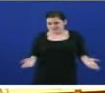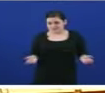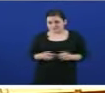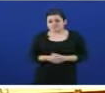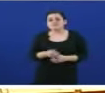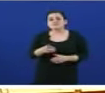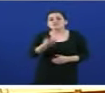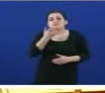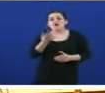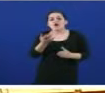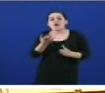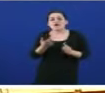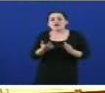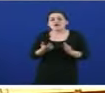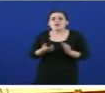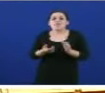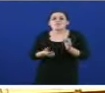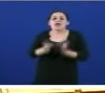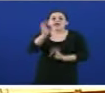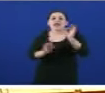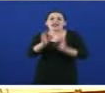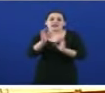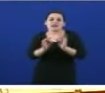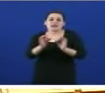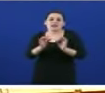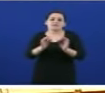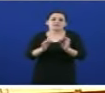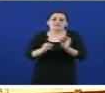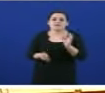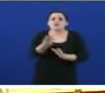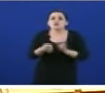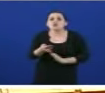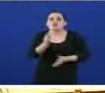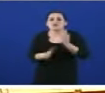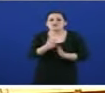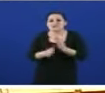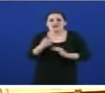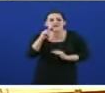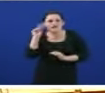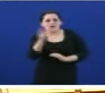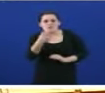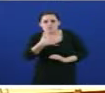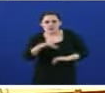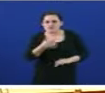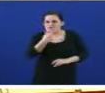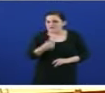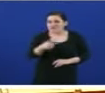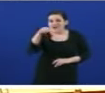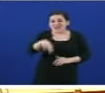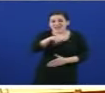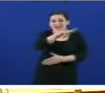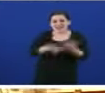índice de producción industrial así o demostra. No seu primeiro ano de goberno, señoría, o índice de producción industrial en Galiza